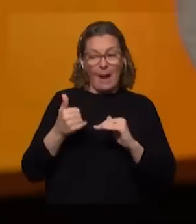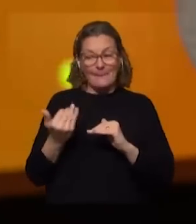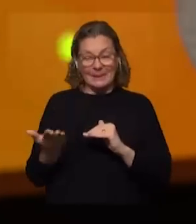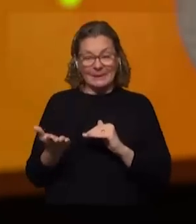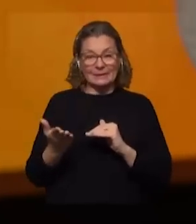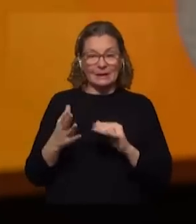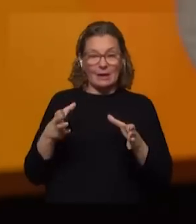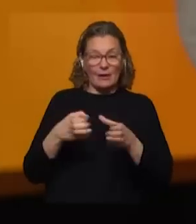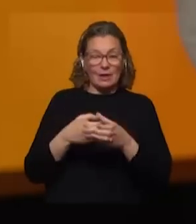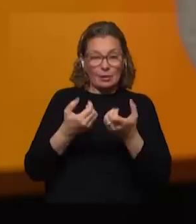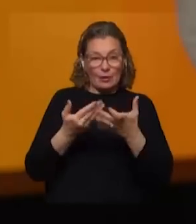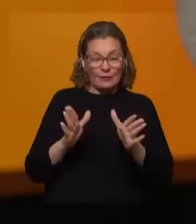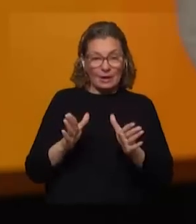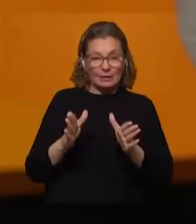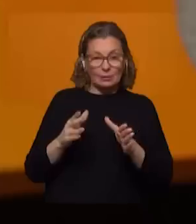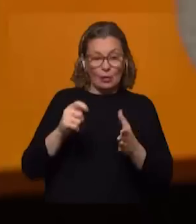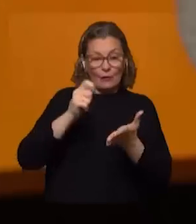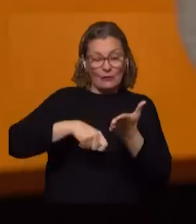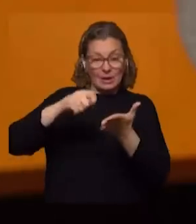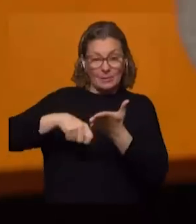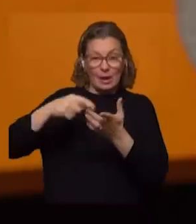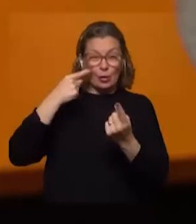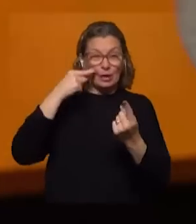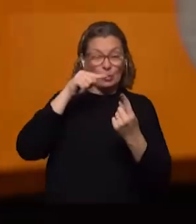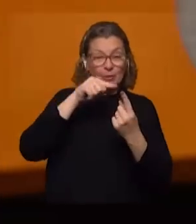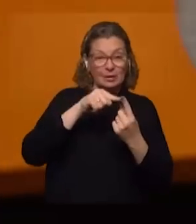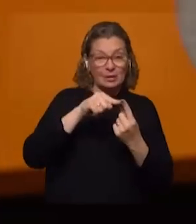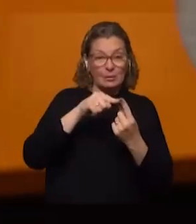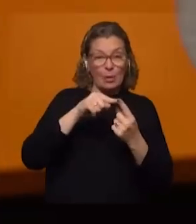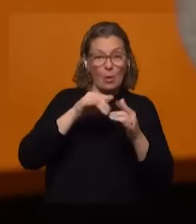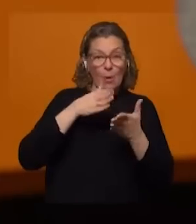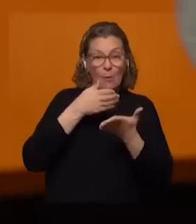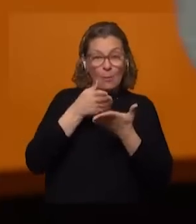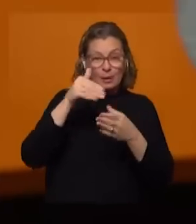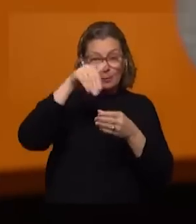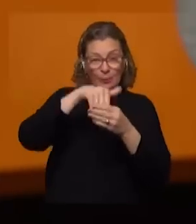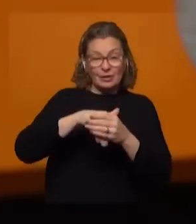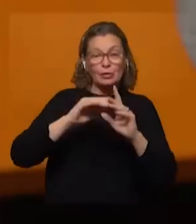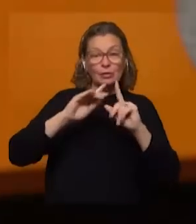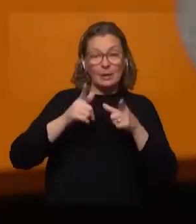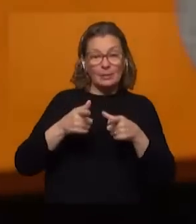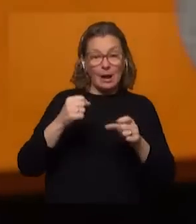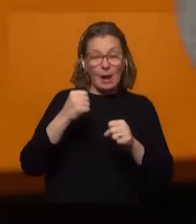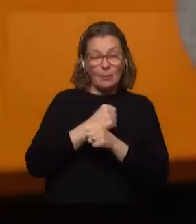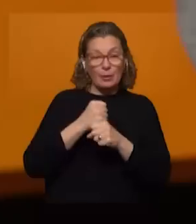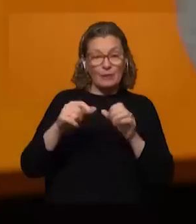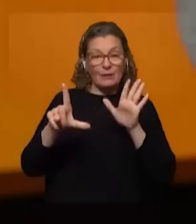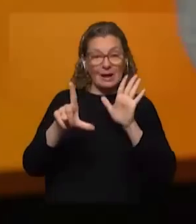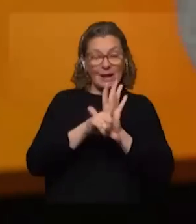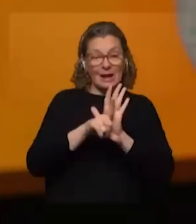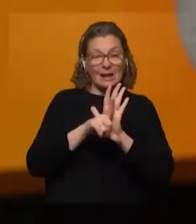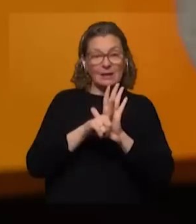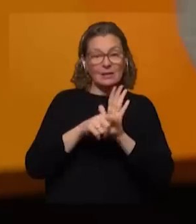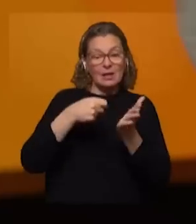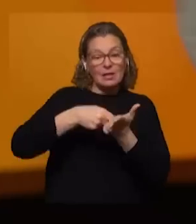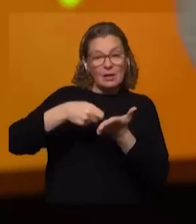Cabildo Abierto lanzó la recolección de firmas con el objetivo de proponer un plebiscito también que apruebe la ley de reestructuración de